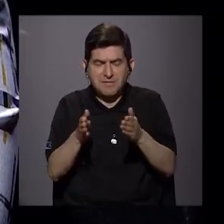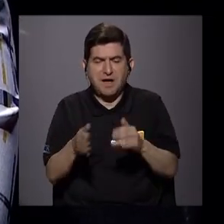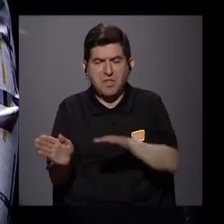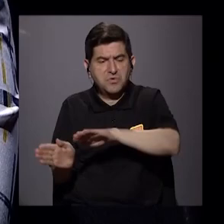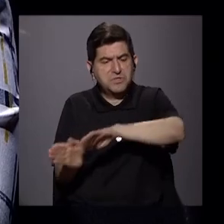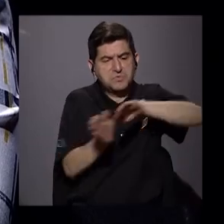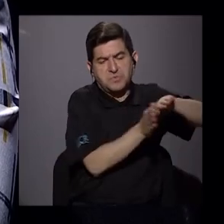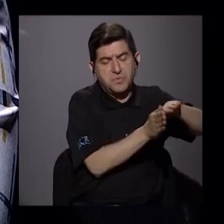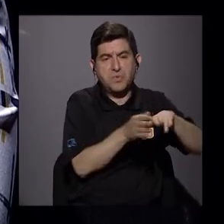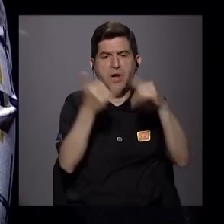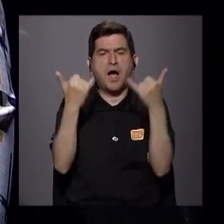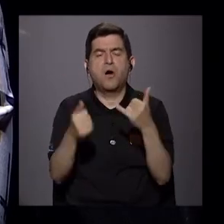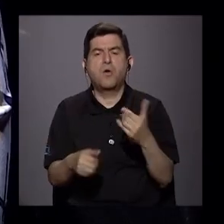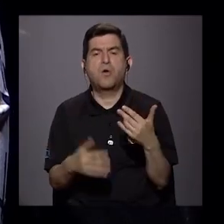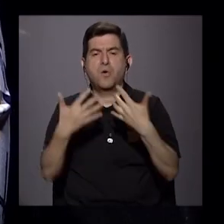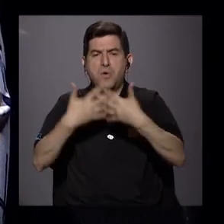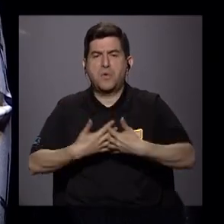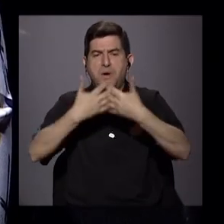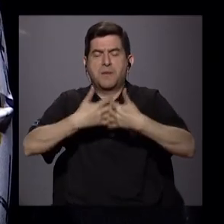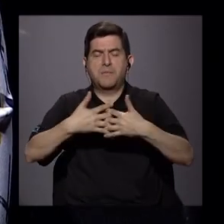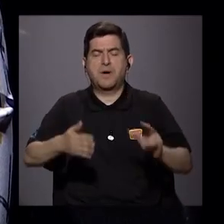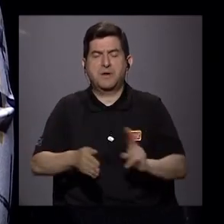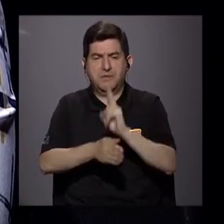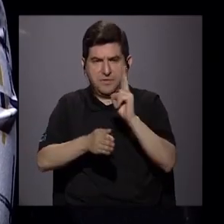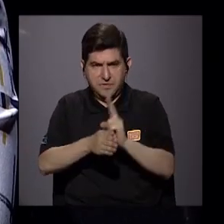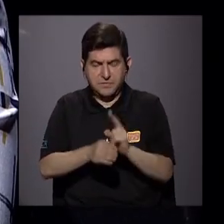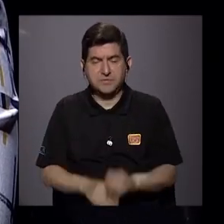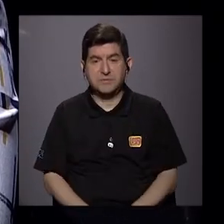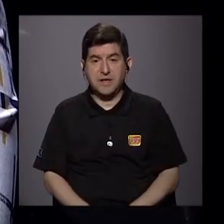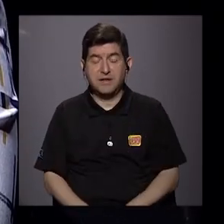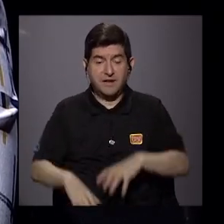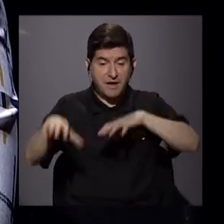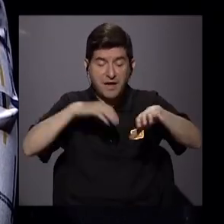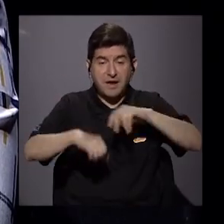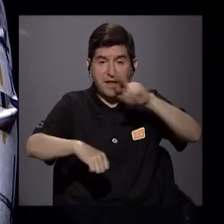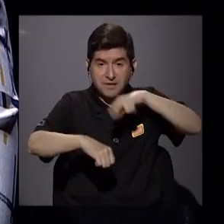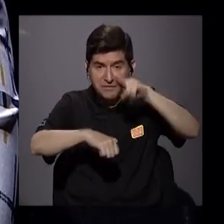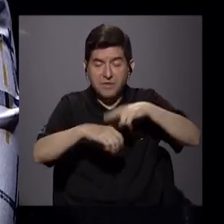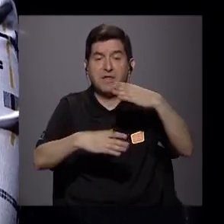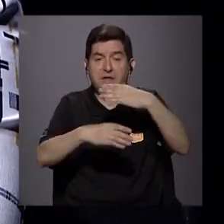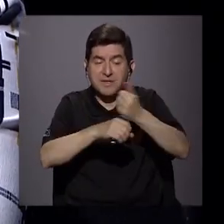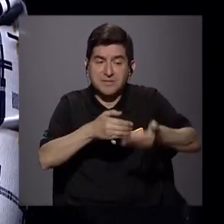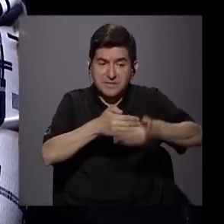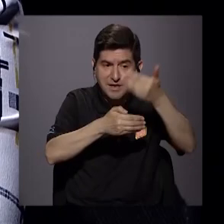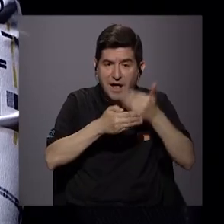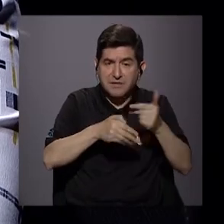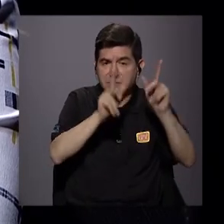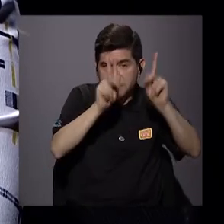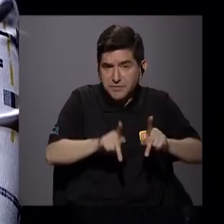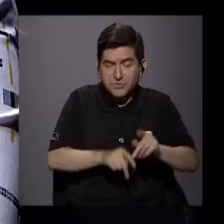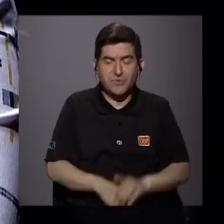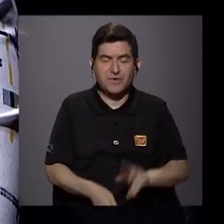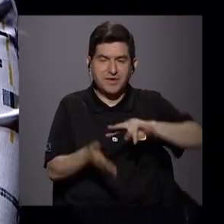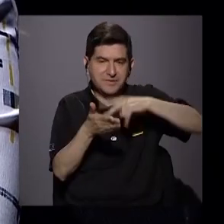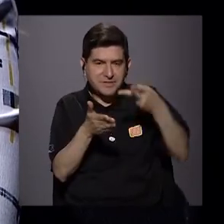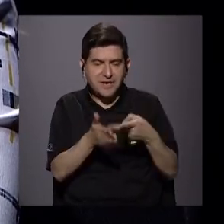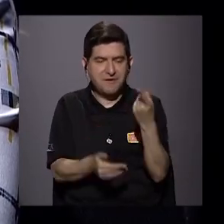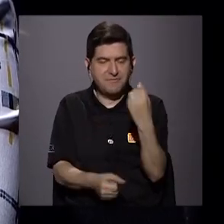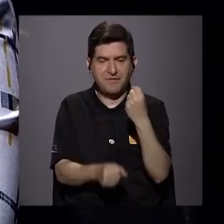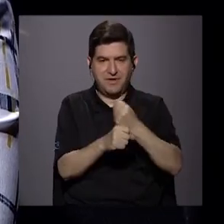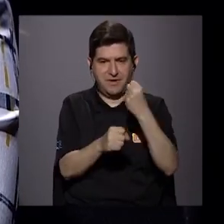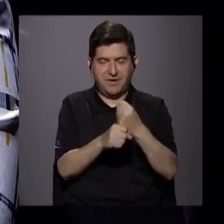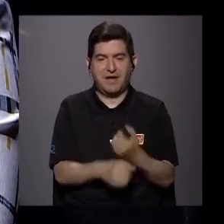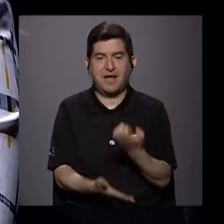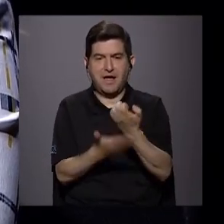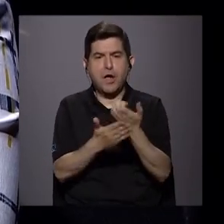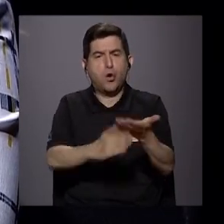máquinas que vienen a realizar las actividades que comúnmente nosotros realizamos y, bueno, eso genera un desempleo, ¿verdad?